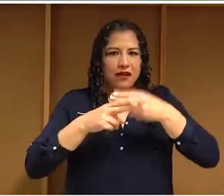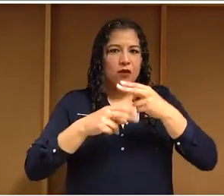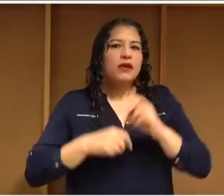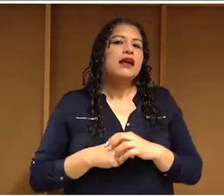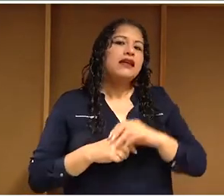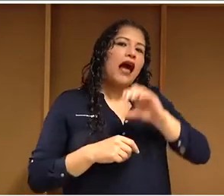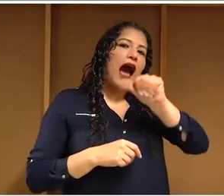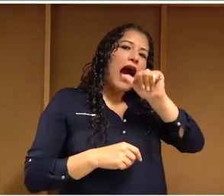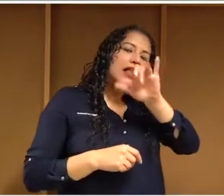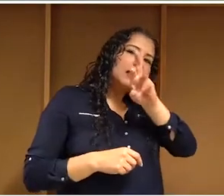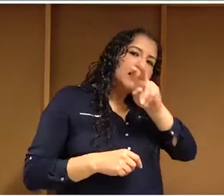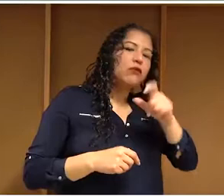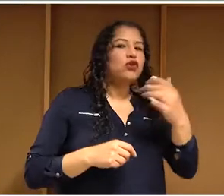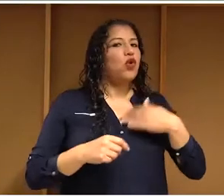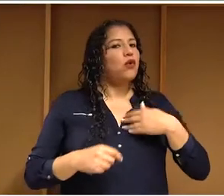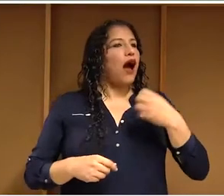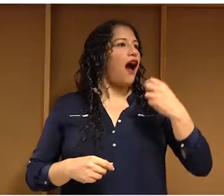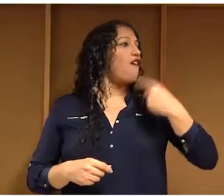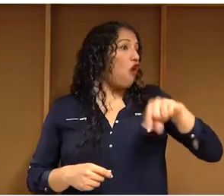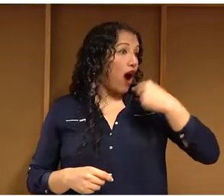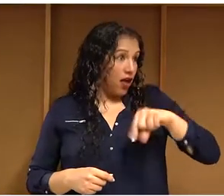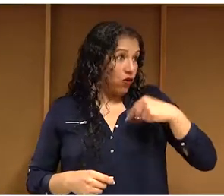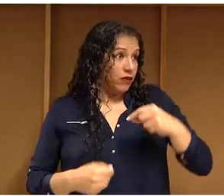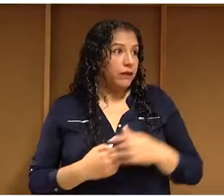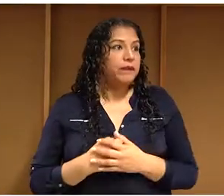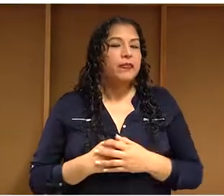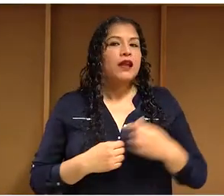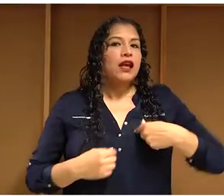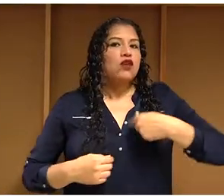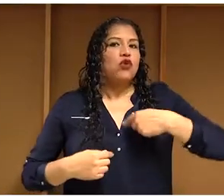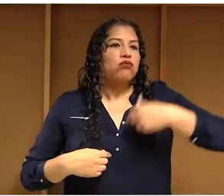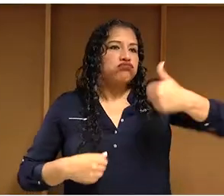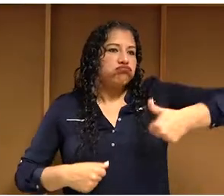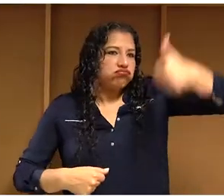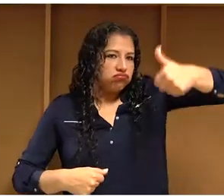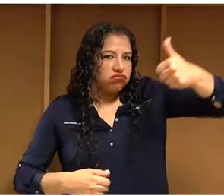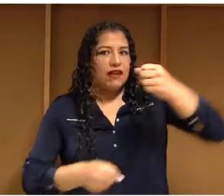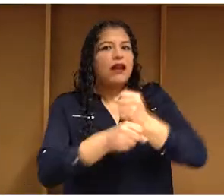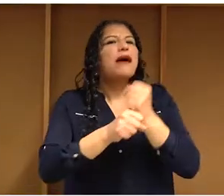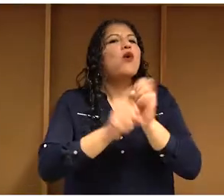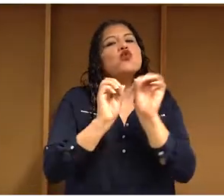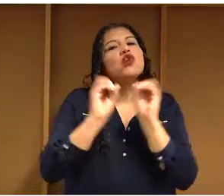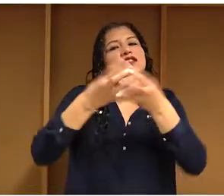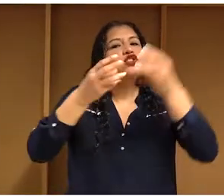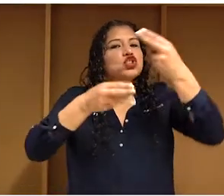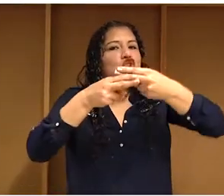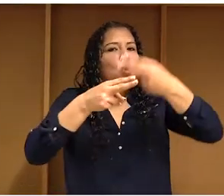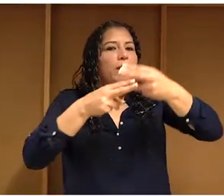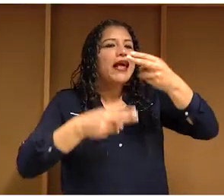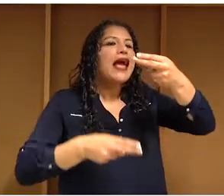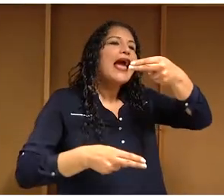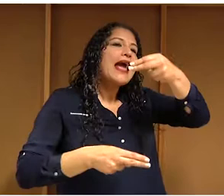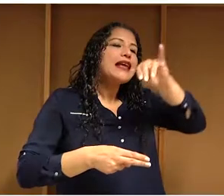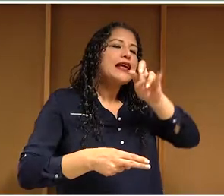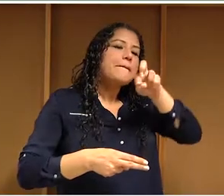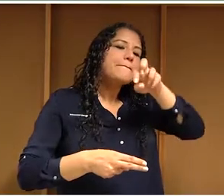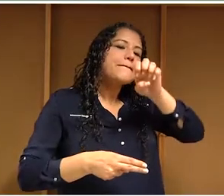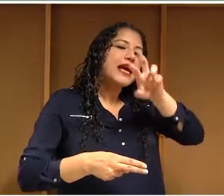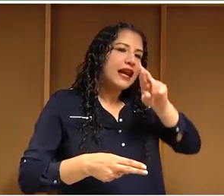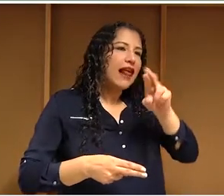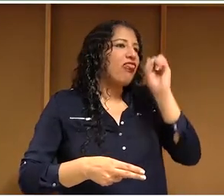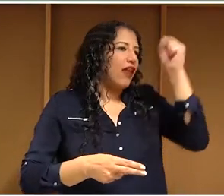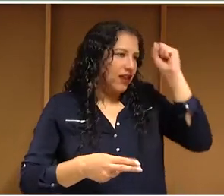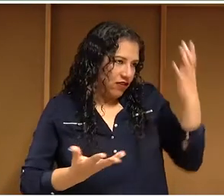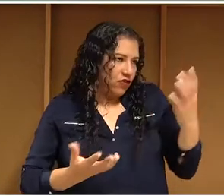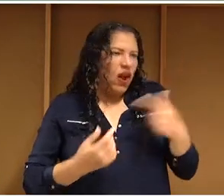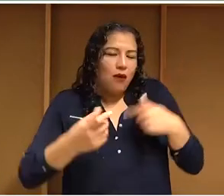Yo soy abogado, yo soy director y trabajo en la organización Hiperderecho. Probablemente nadie conoce Hiperderecho acá, pero no se preocupen,